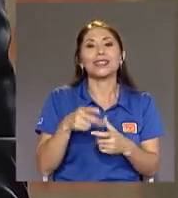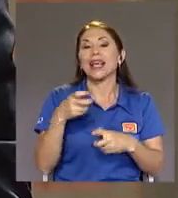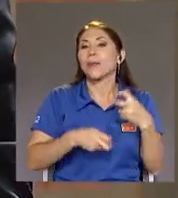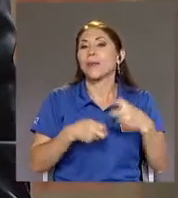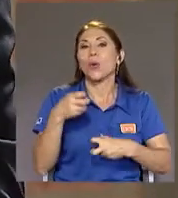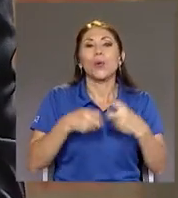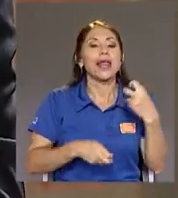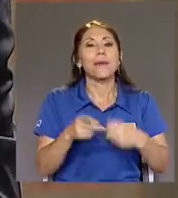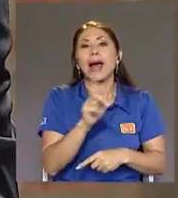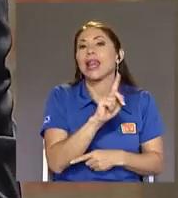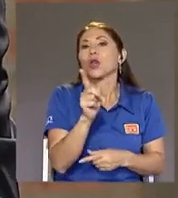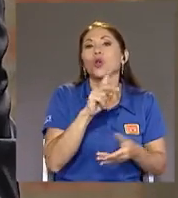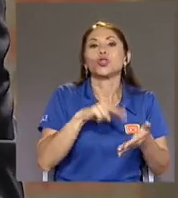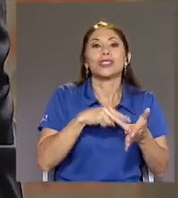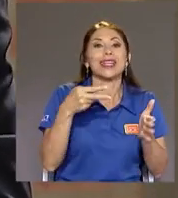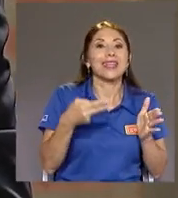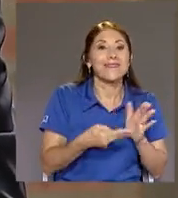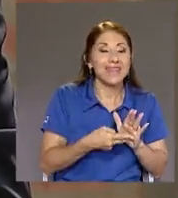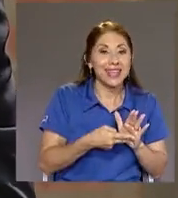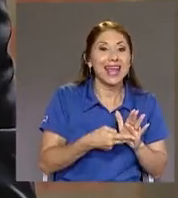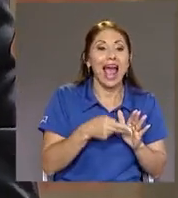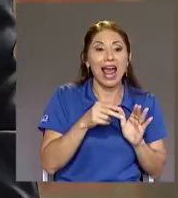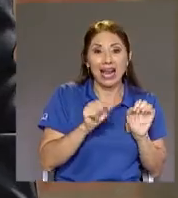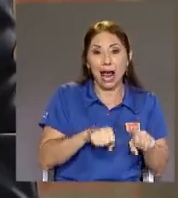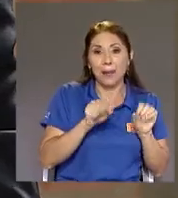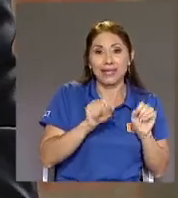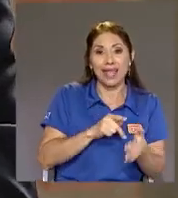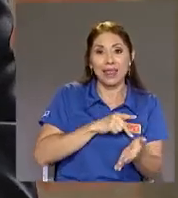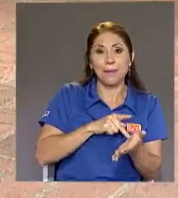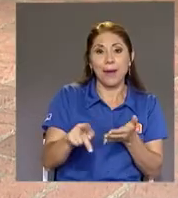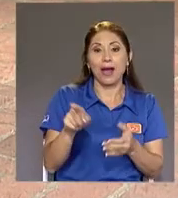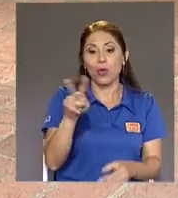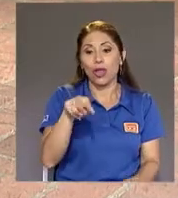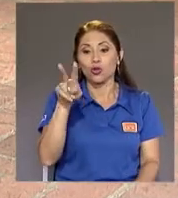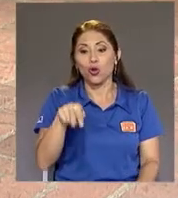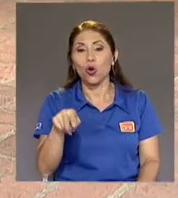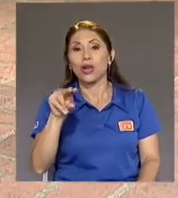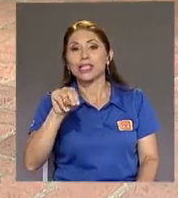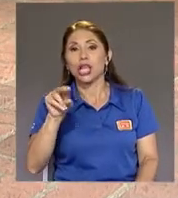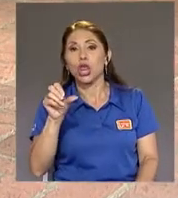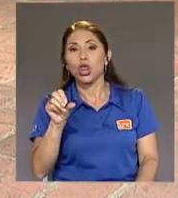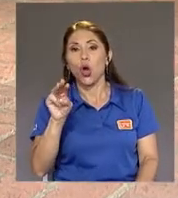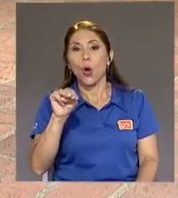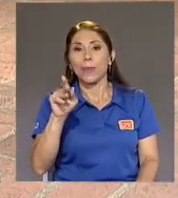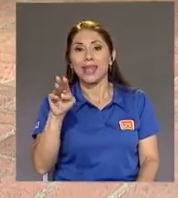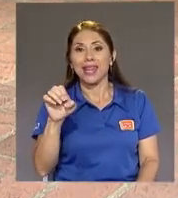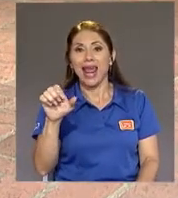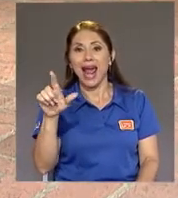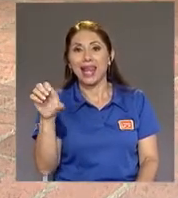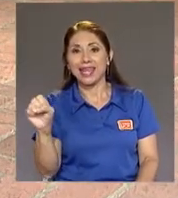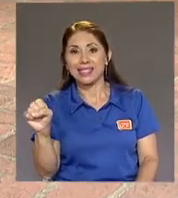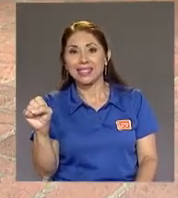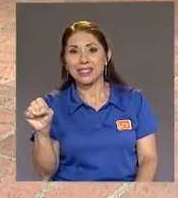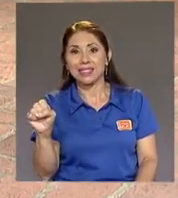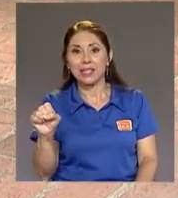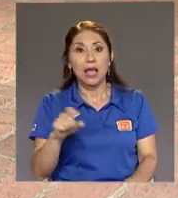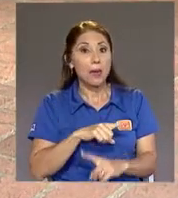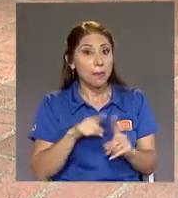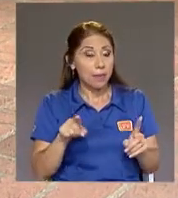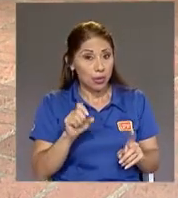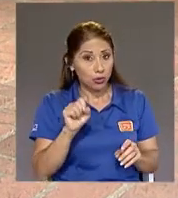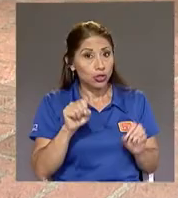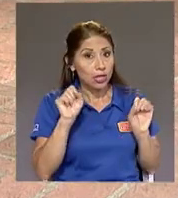capacidad De pago De los colones Nominales Perdón Si puede dejar De pagar En colones